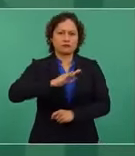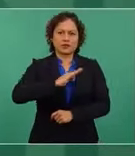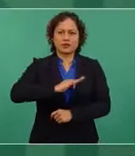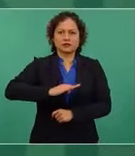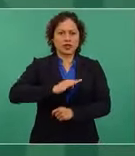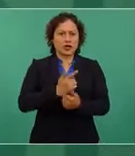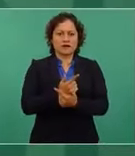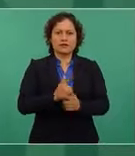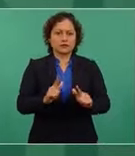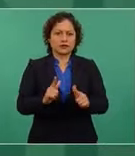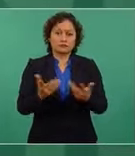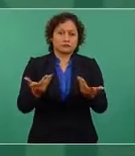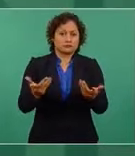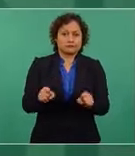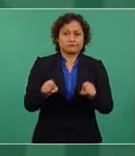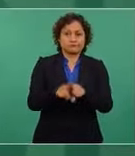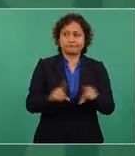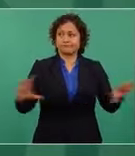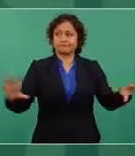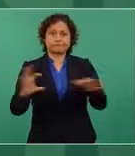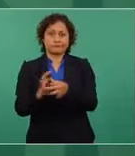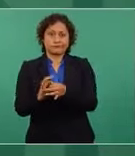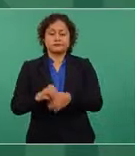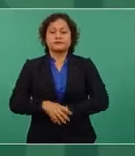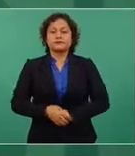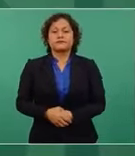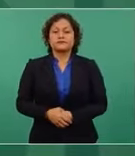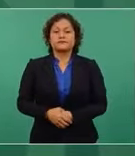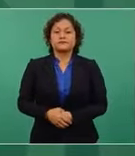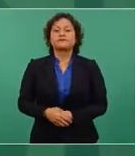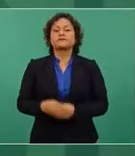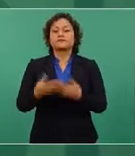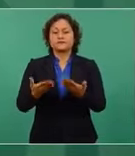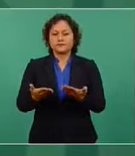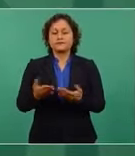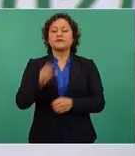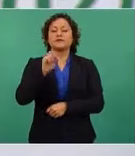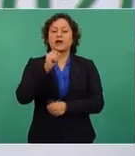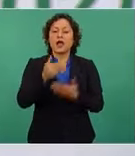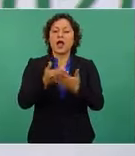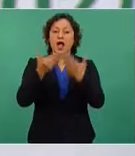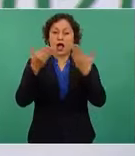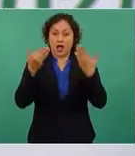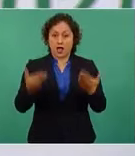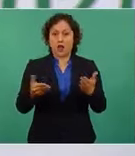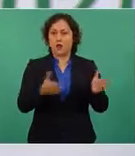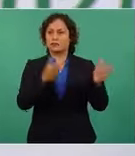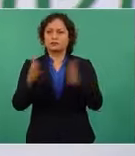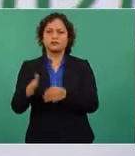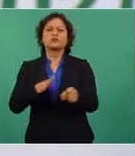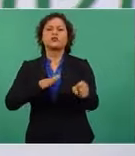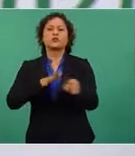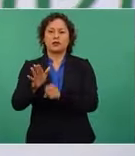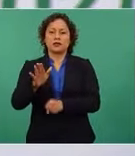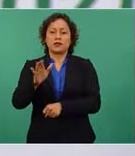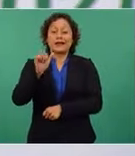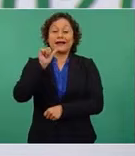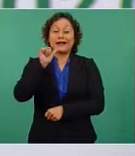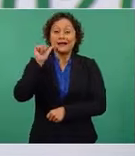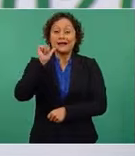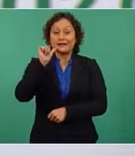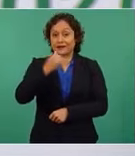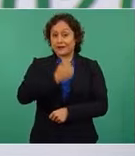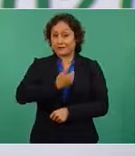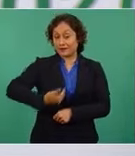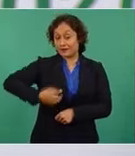Como ya dije, lo que sigue será la elaboración del plan. Ayer el presidente apuntó cómo se podría financiar, porque no